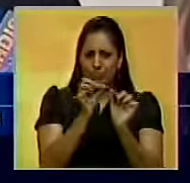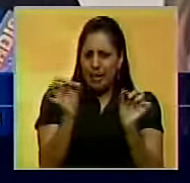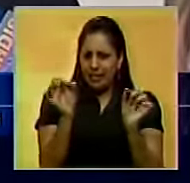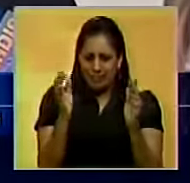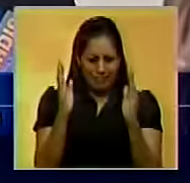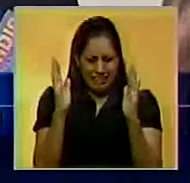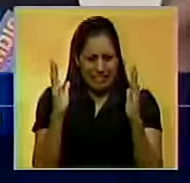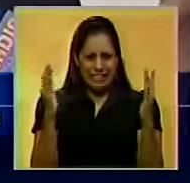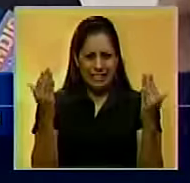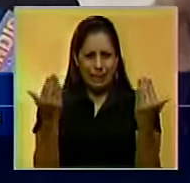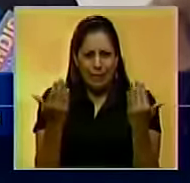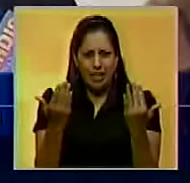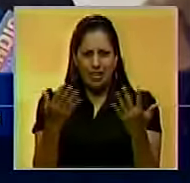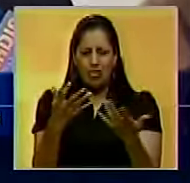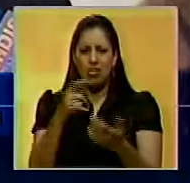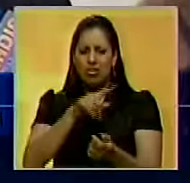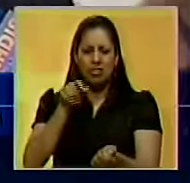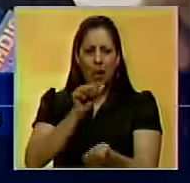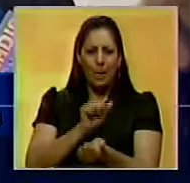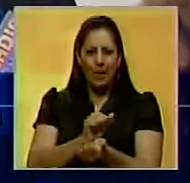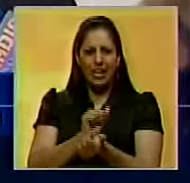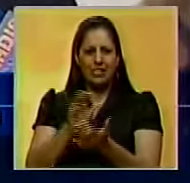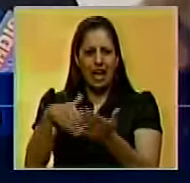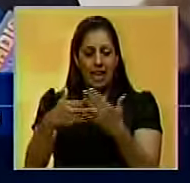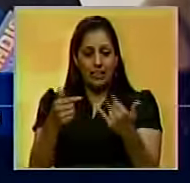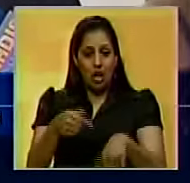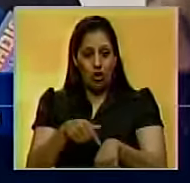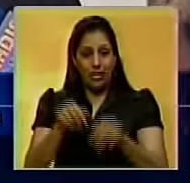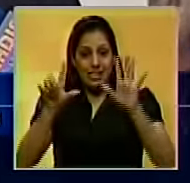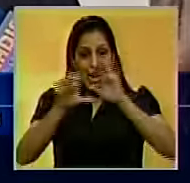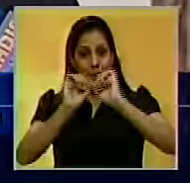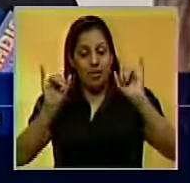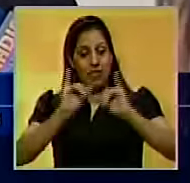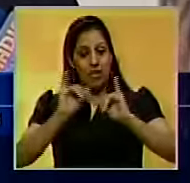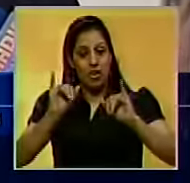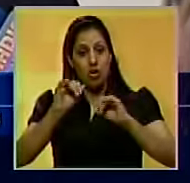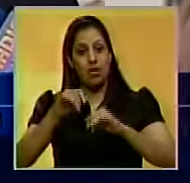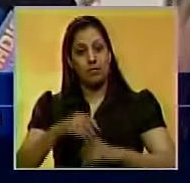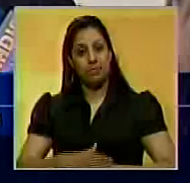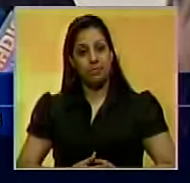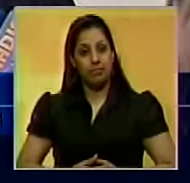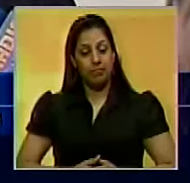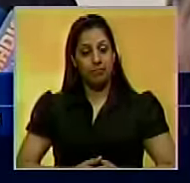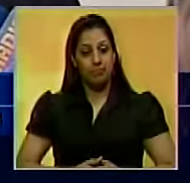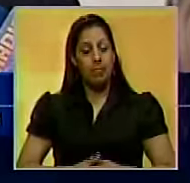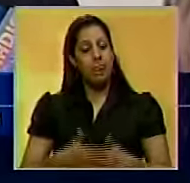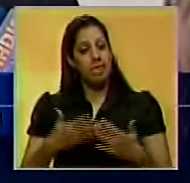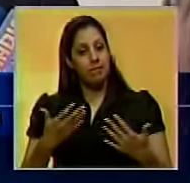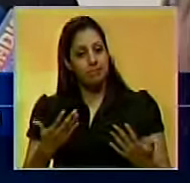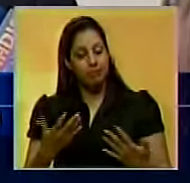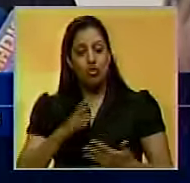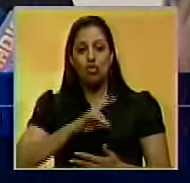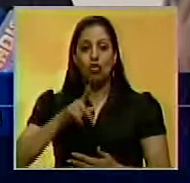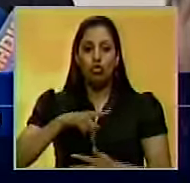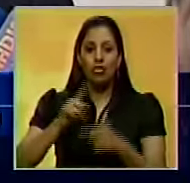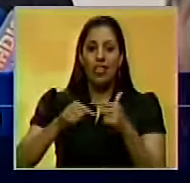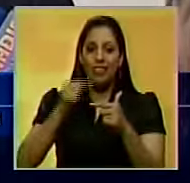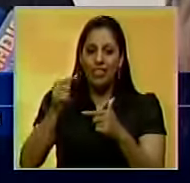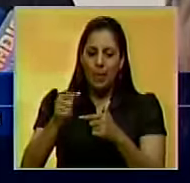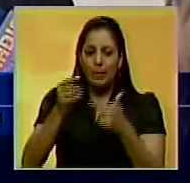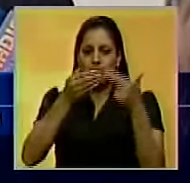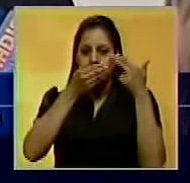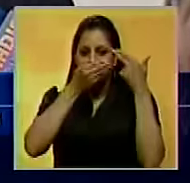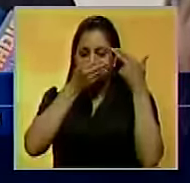y medio, y bueno, nos detuvieron hasta ahorita, hasta las siete de la mañana, hora de Managua. Fuimos en todo ese tiempo